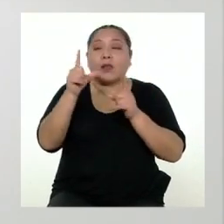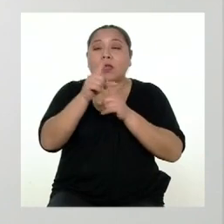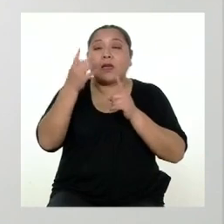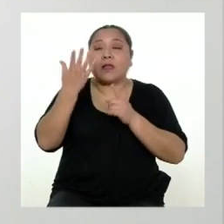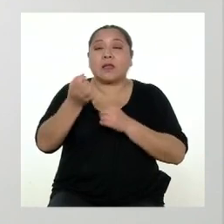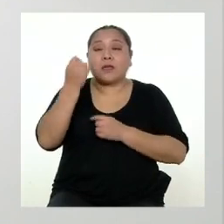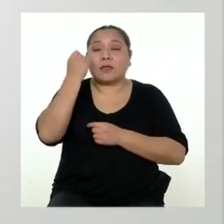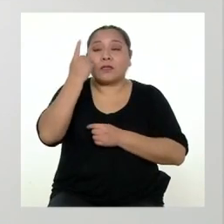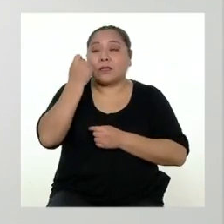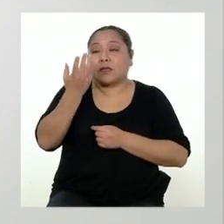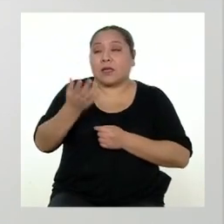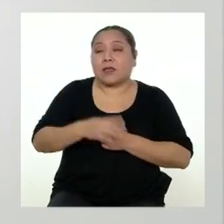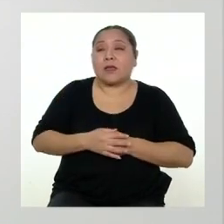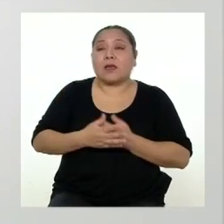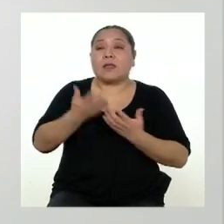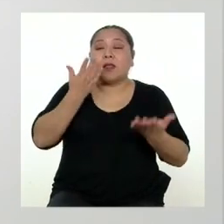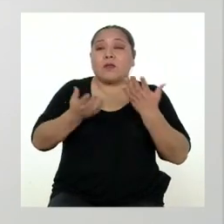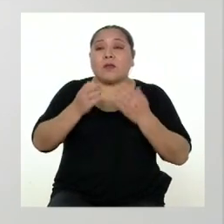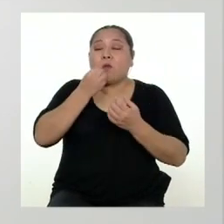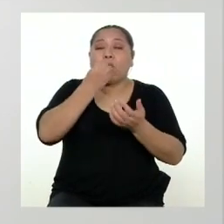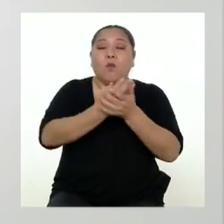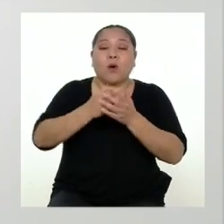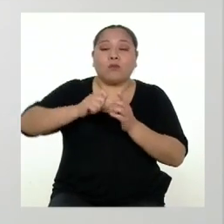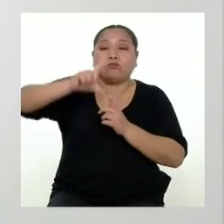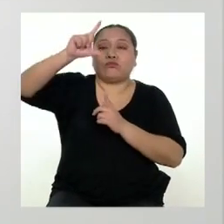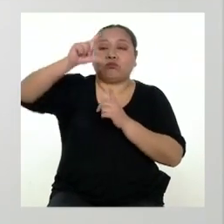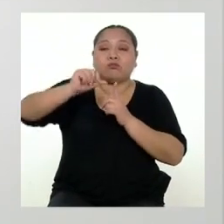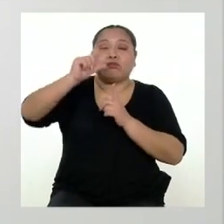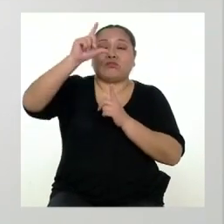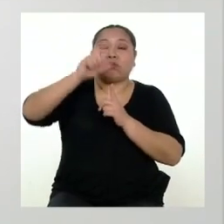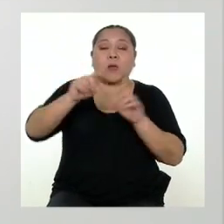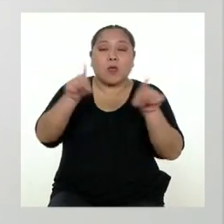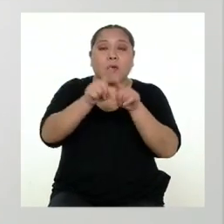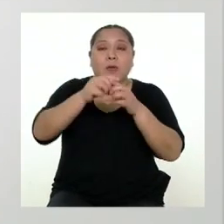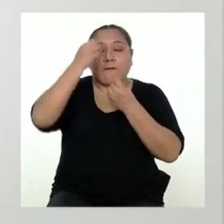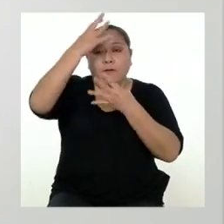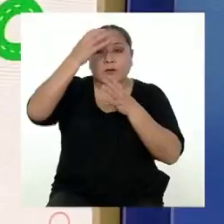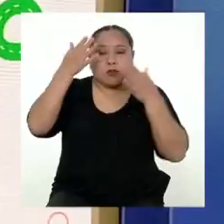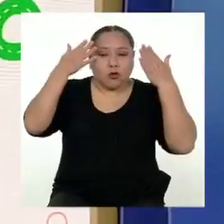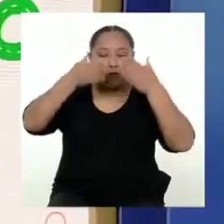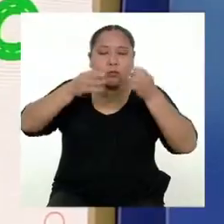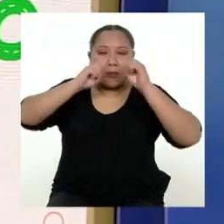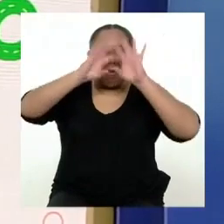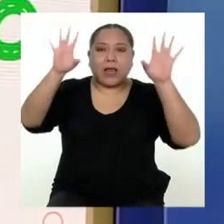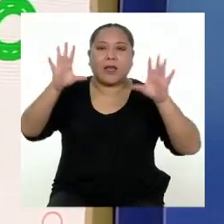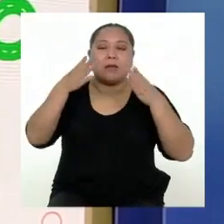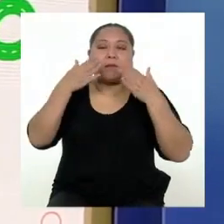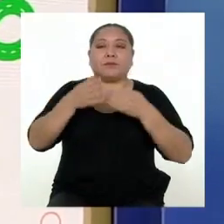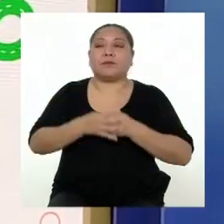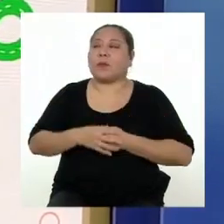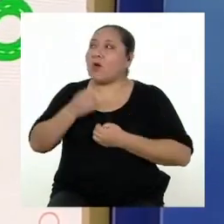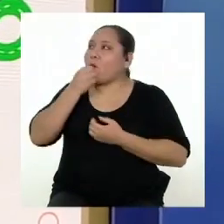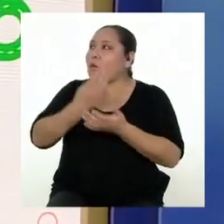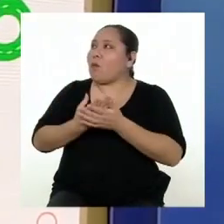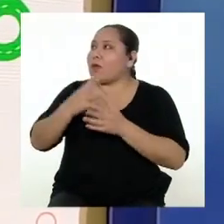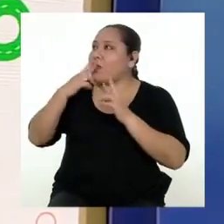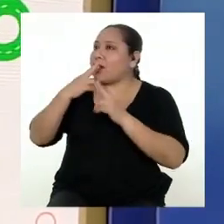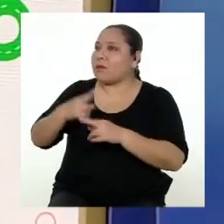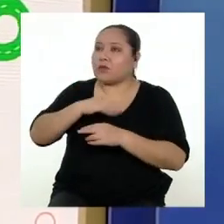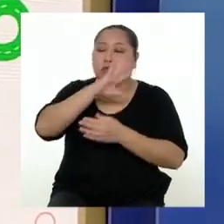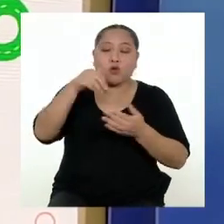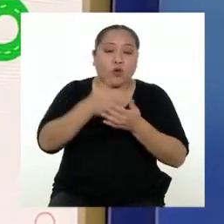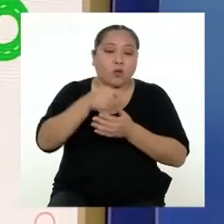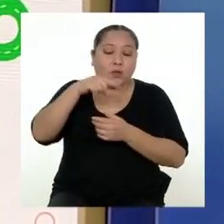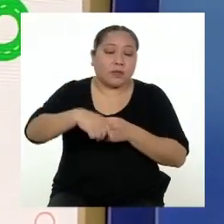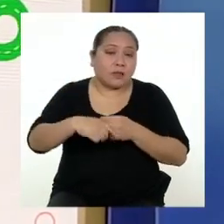que se comprenda y de buen tamaño, así como información clara y precisa. Buena respuesta, profesora. No todo en